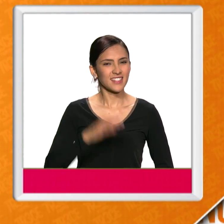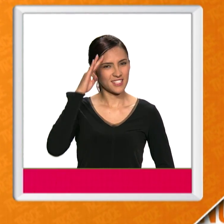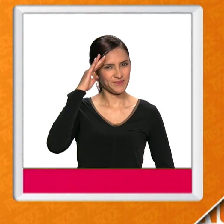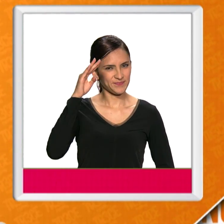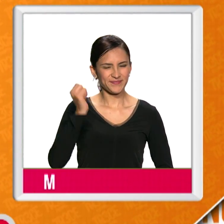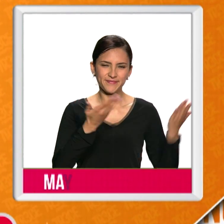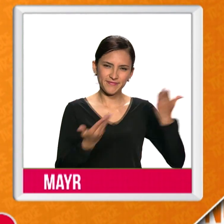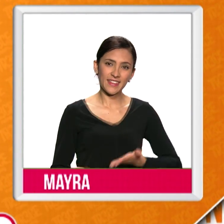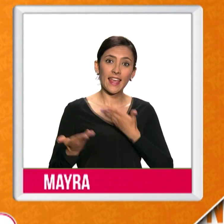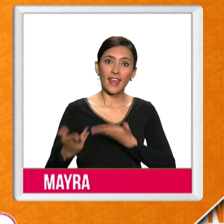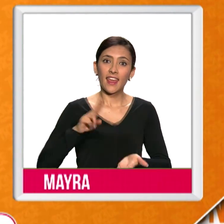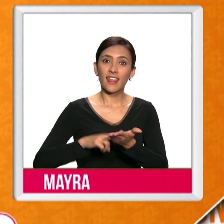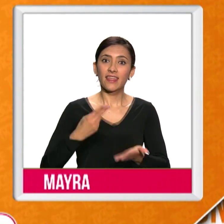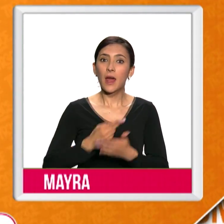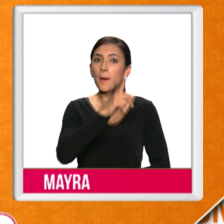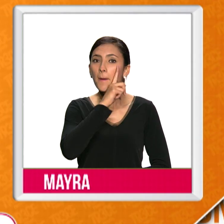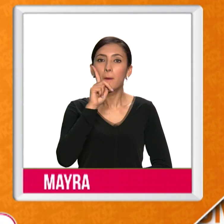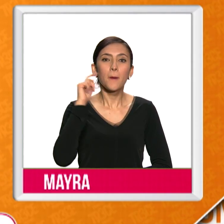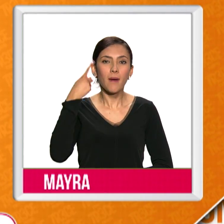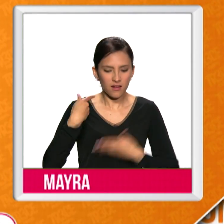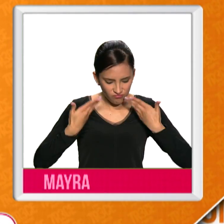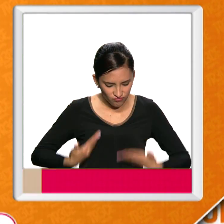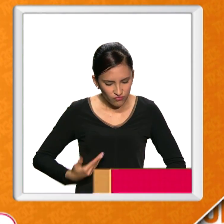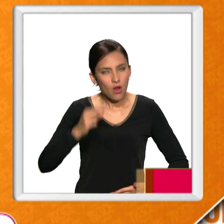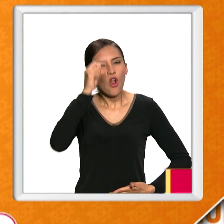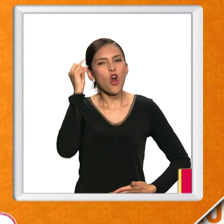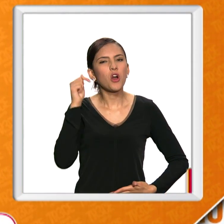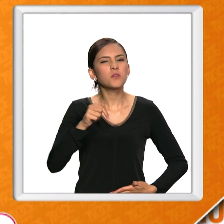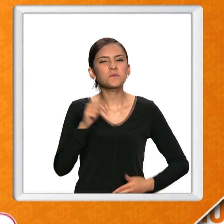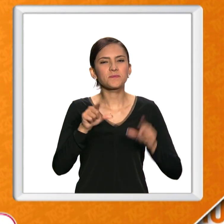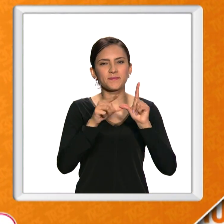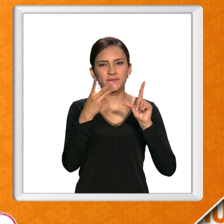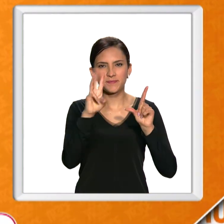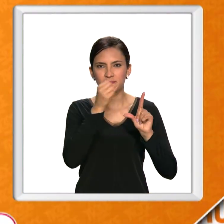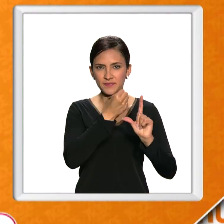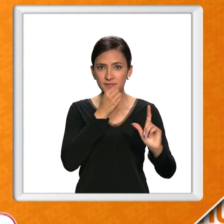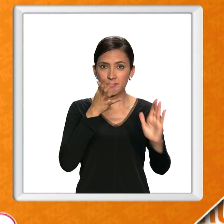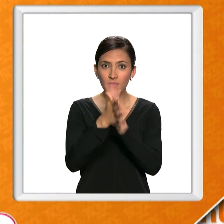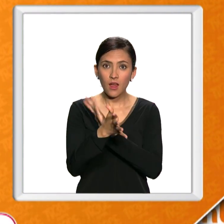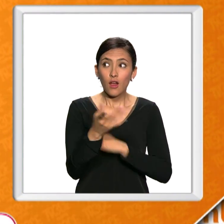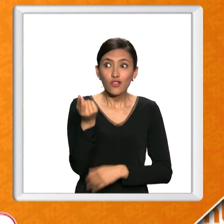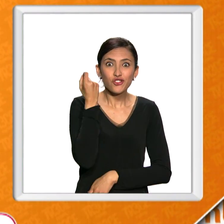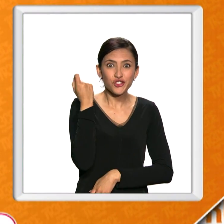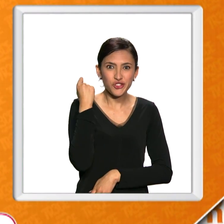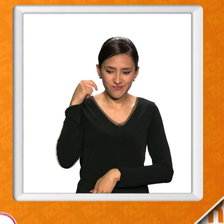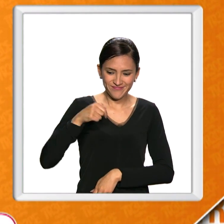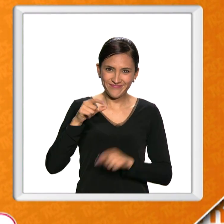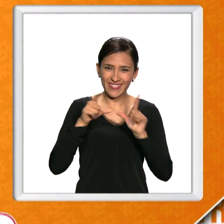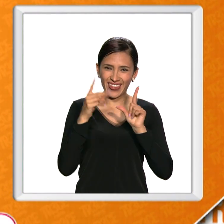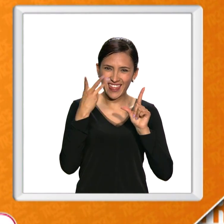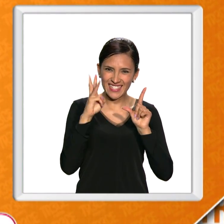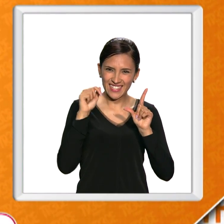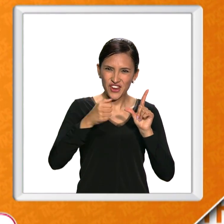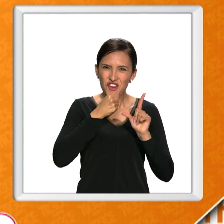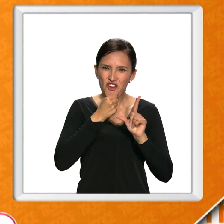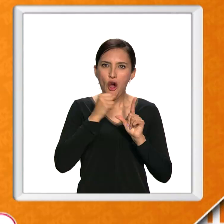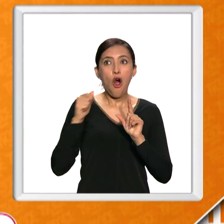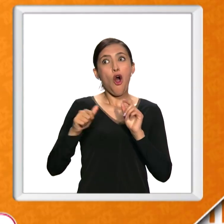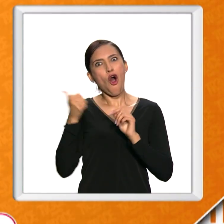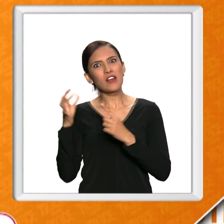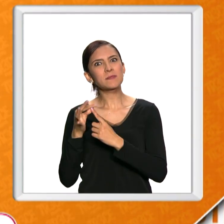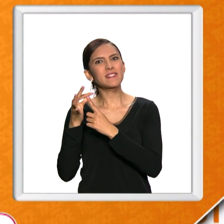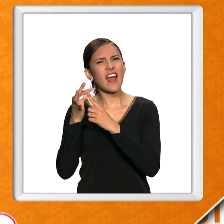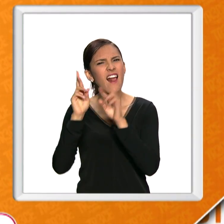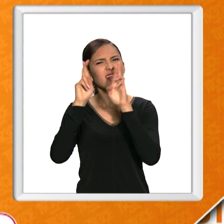Hola, bienvenidos. Ella es Mayra, yo soy López y estas son las noticias en 13 News. Recientemente estrenamos en la pantalla de Canal 13 un